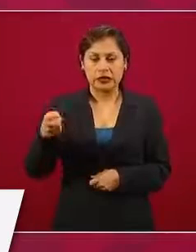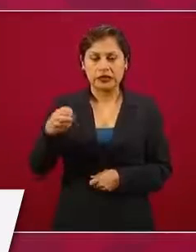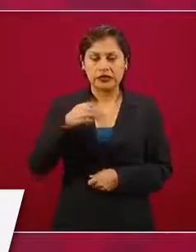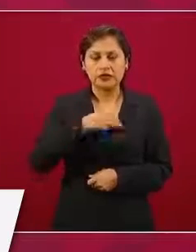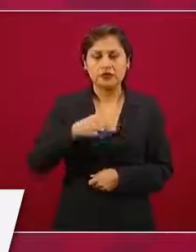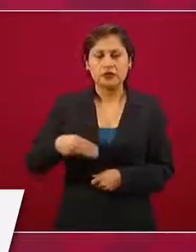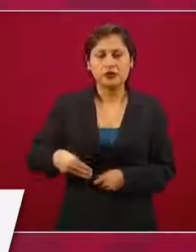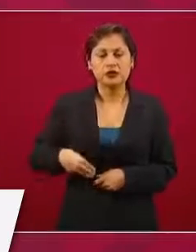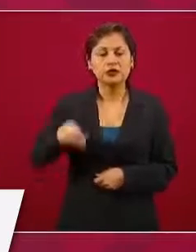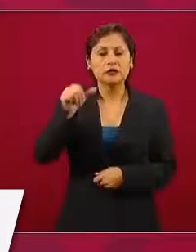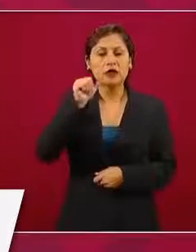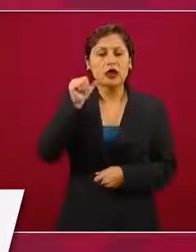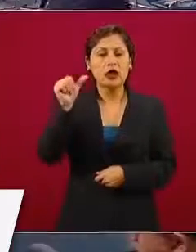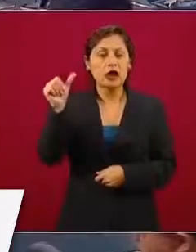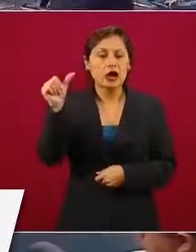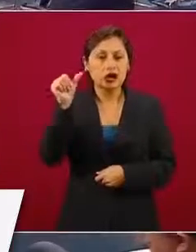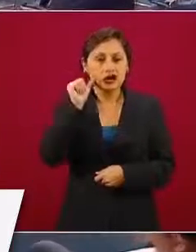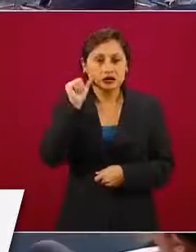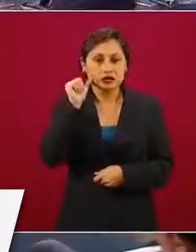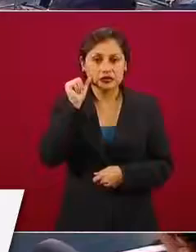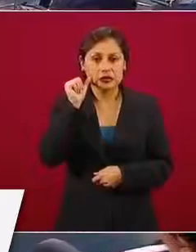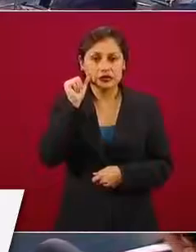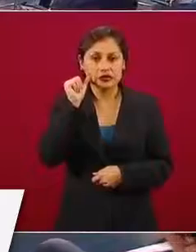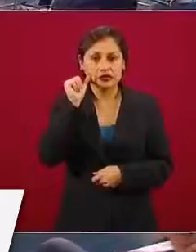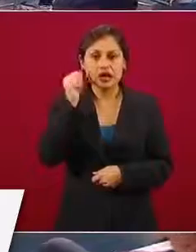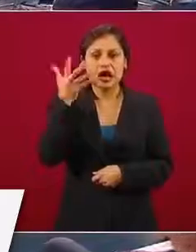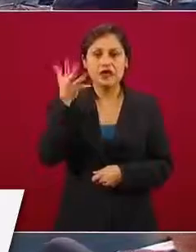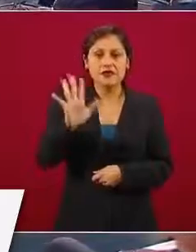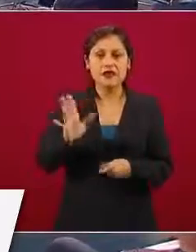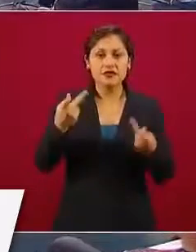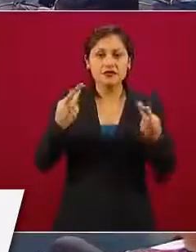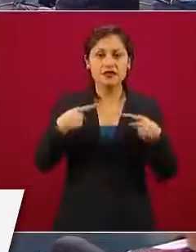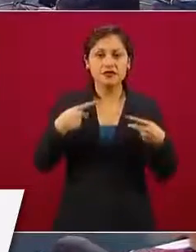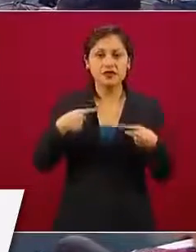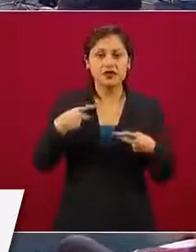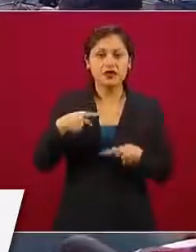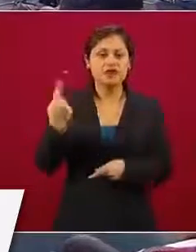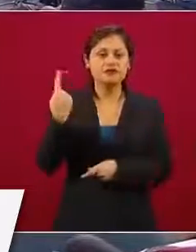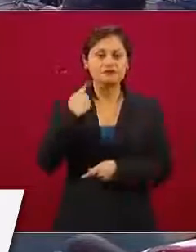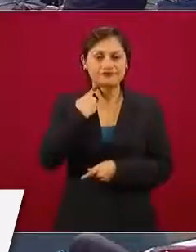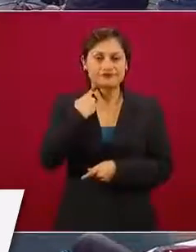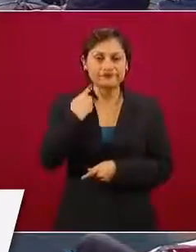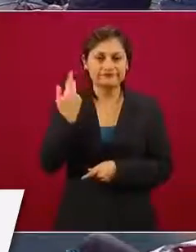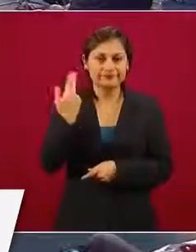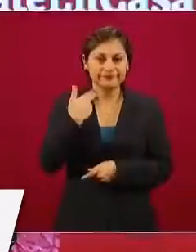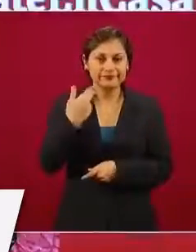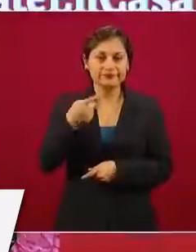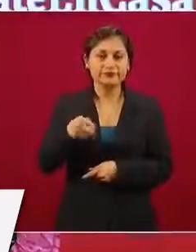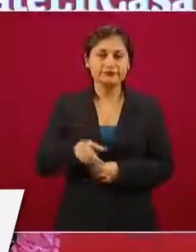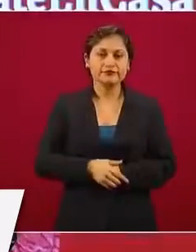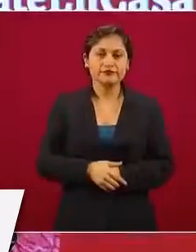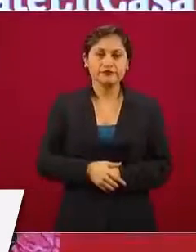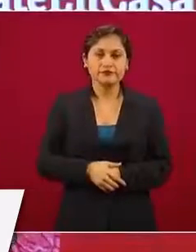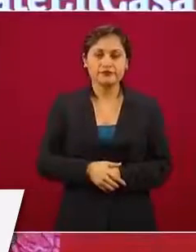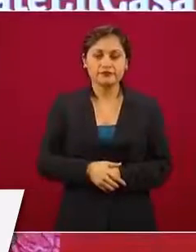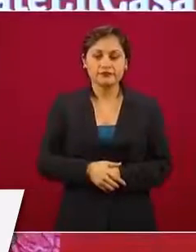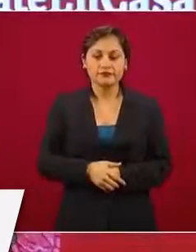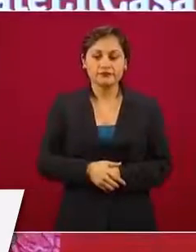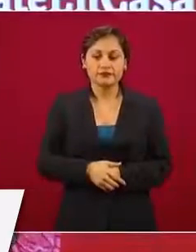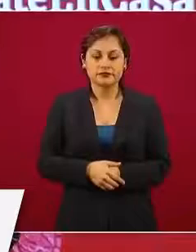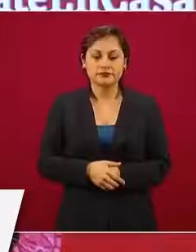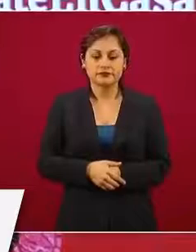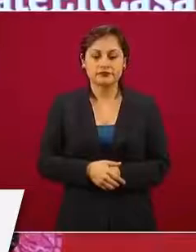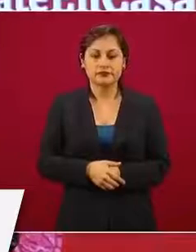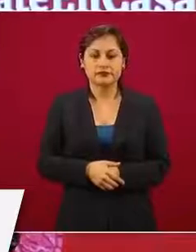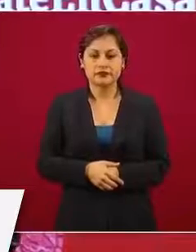fallecidos, asesinados, sólo en